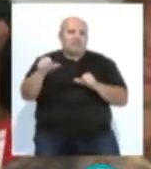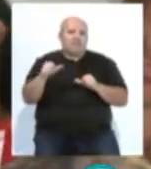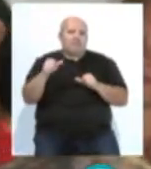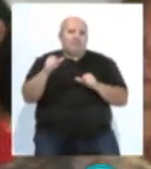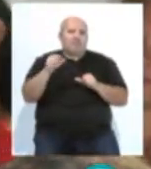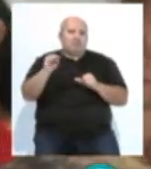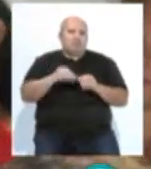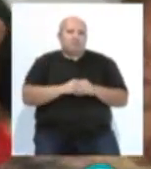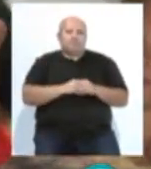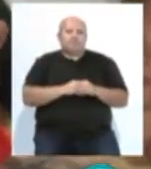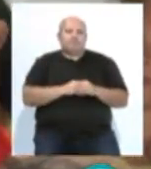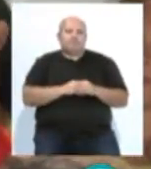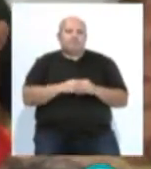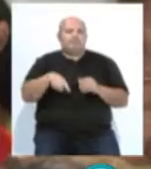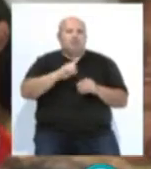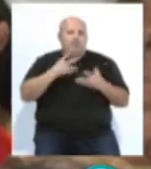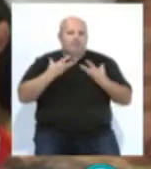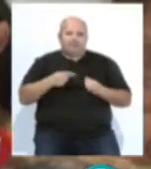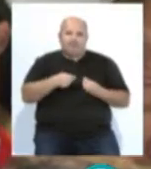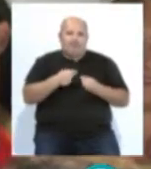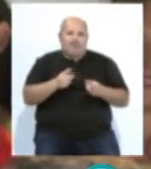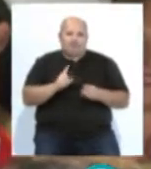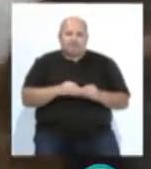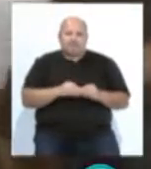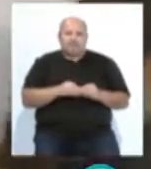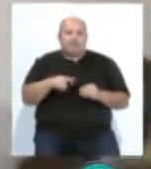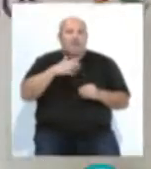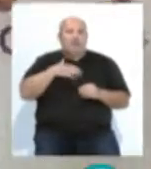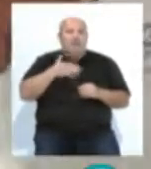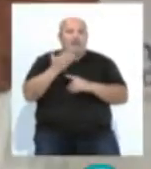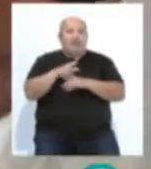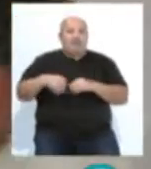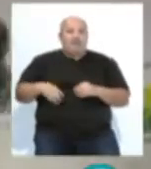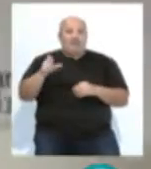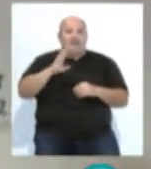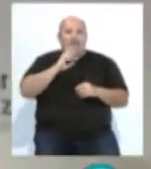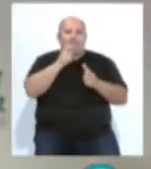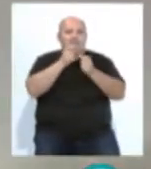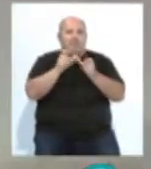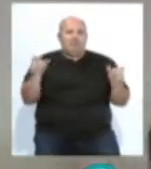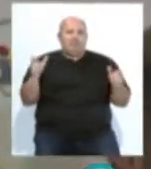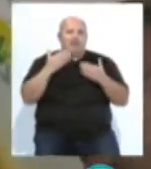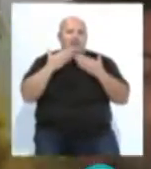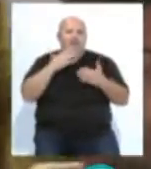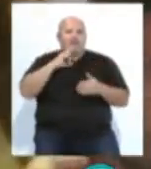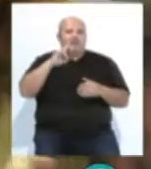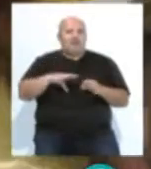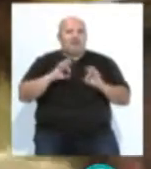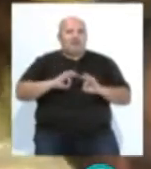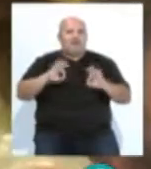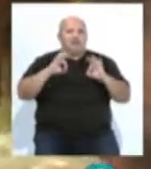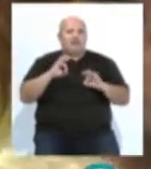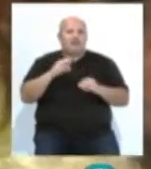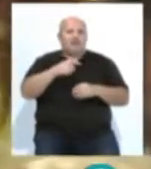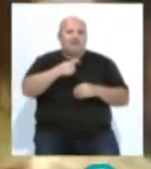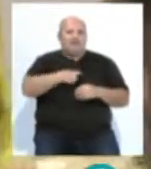su última esperanza. Y no les vamos a defraudar. lo vamos a hacer. El candidato por Adelante Cádiz dedicaba unas palabras de agradecimiento especial a